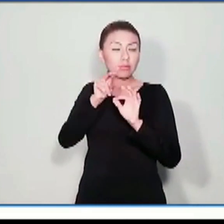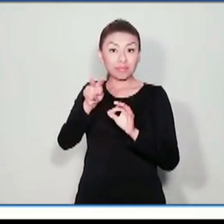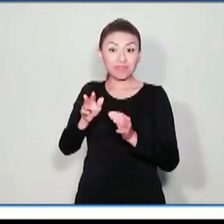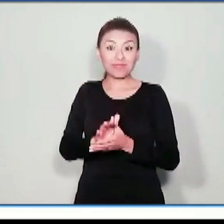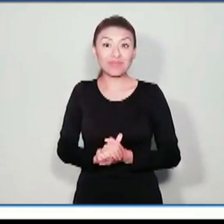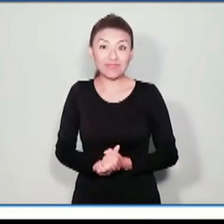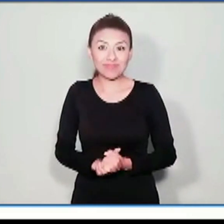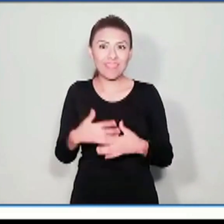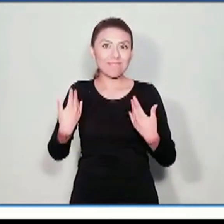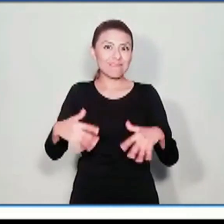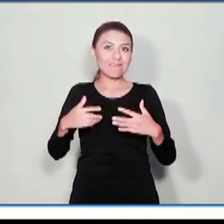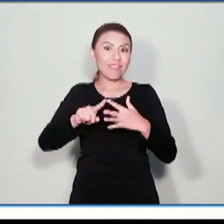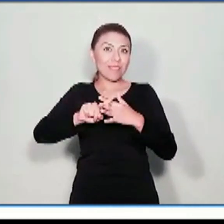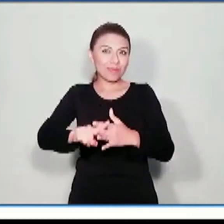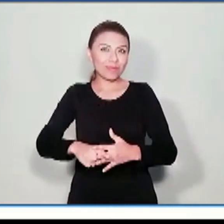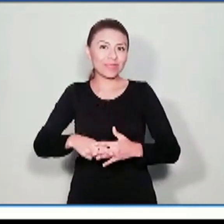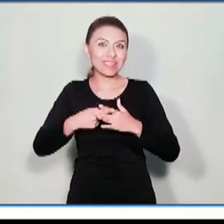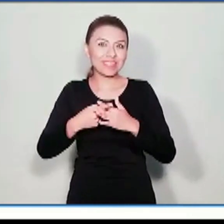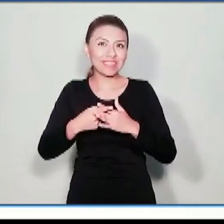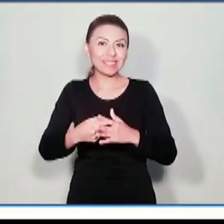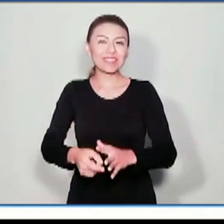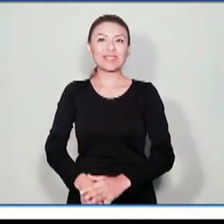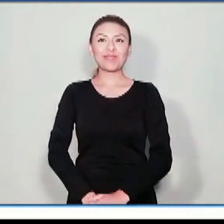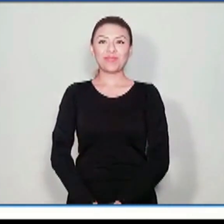¡Es hora de comenzar!